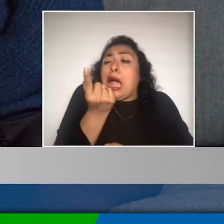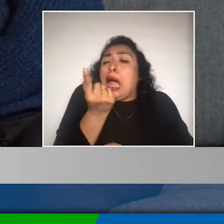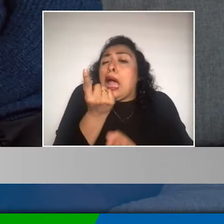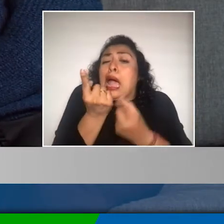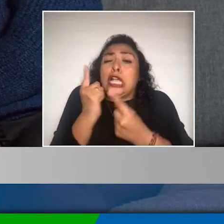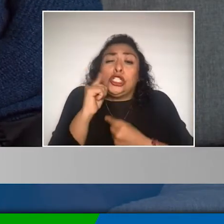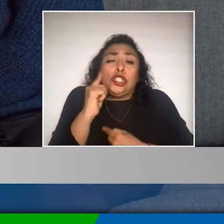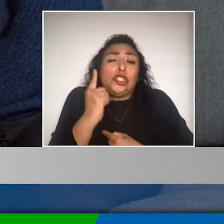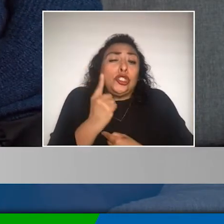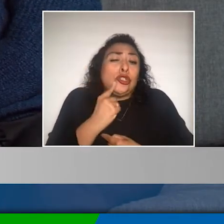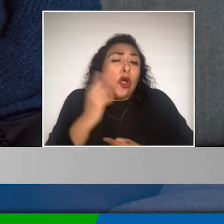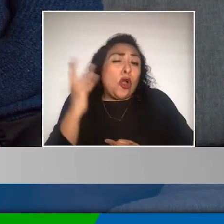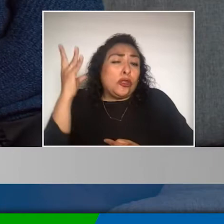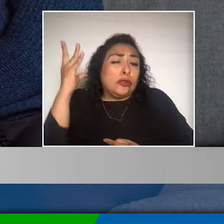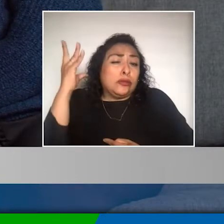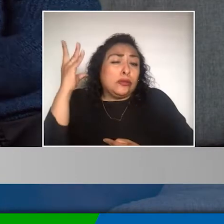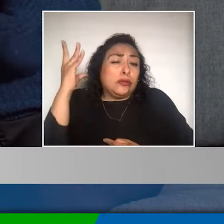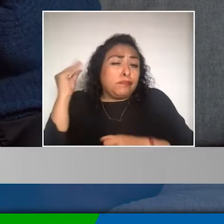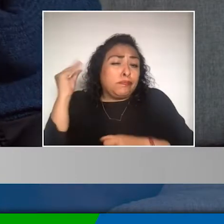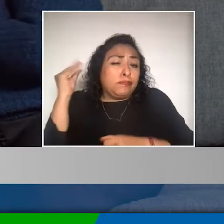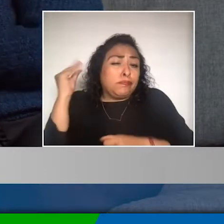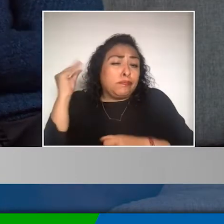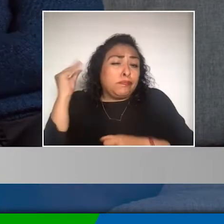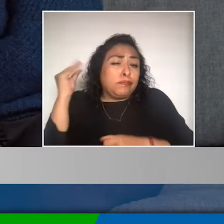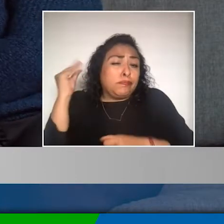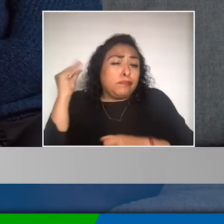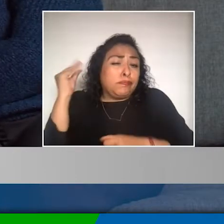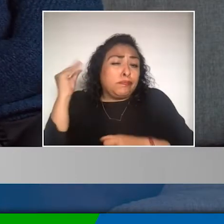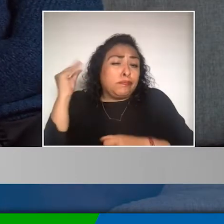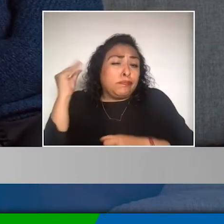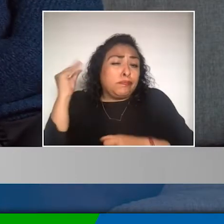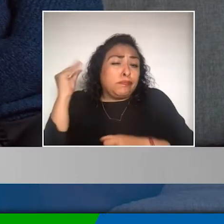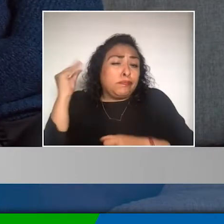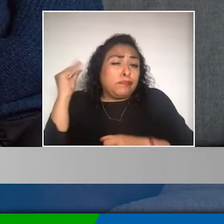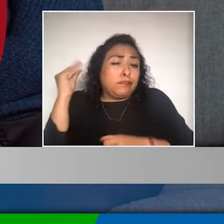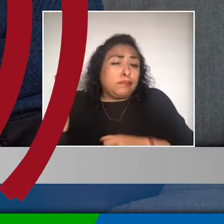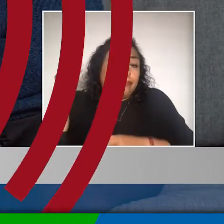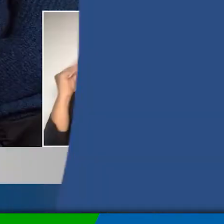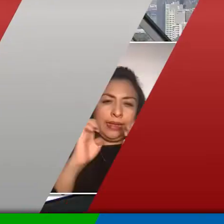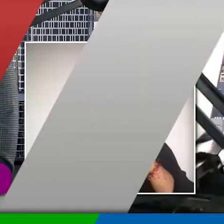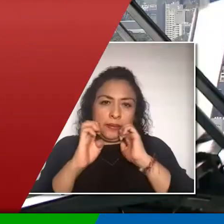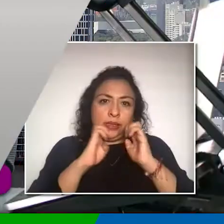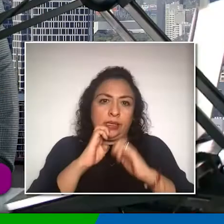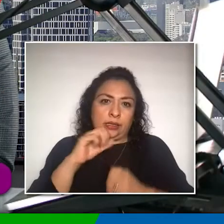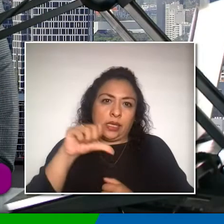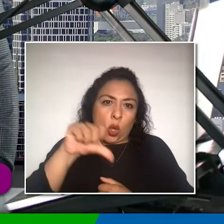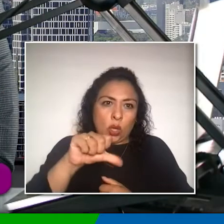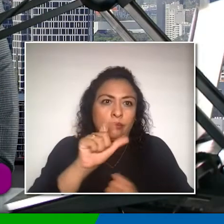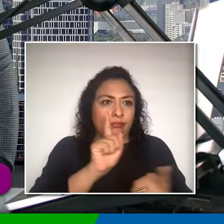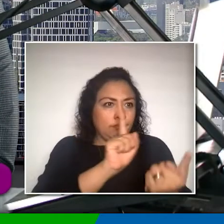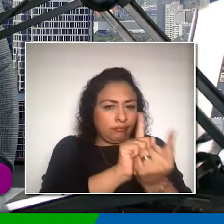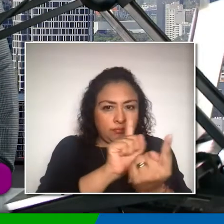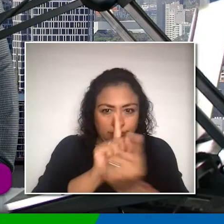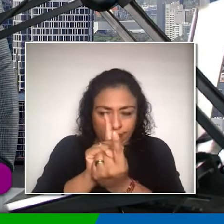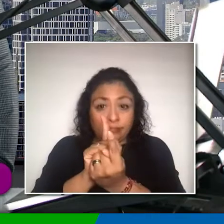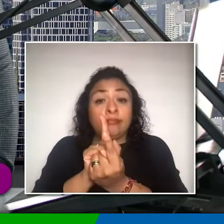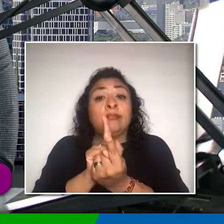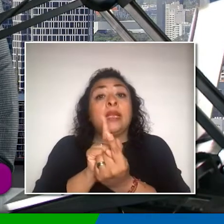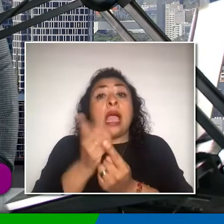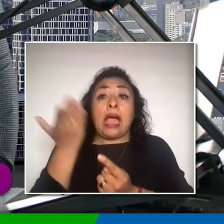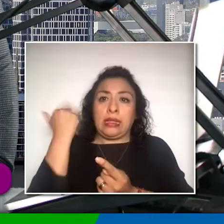lograban oralizarse y aprender a hablar. Y entonces fue que dimos este cambio de paradigma. Ya nos platicaron que es,